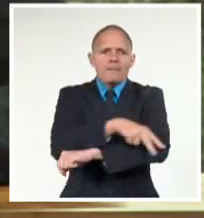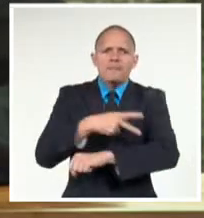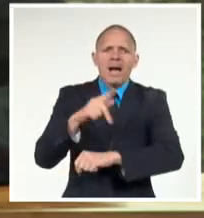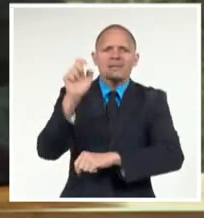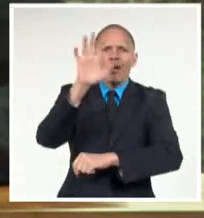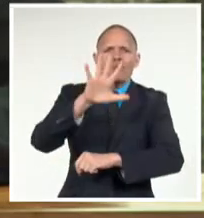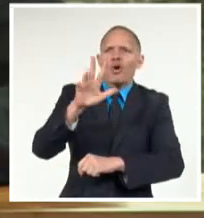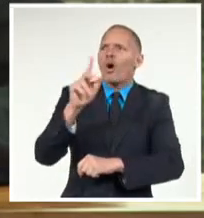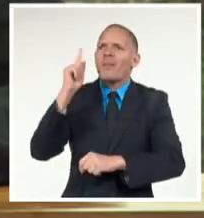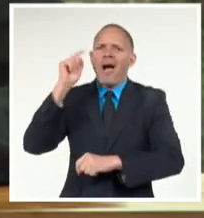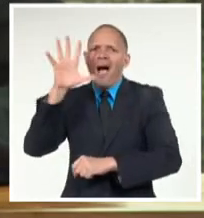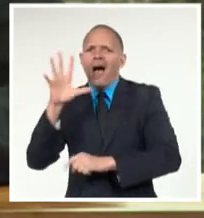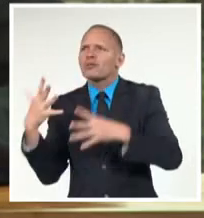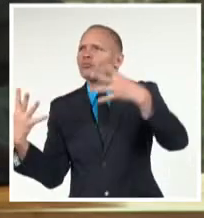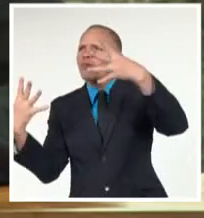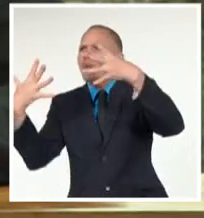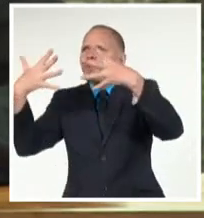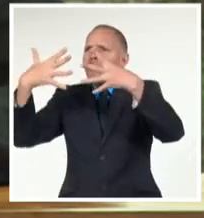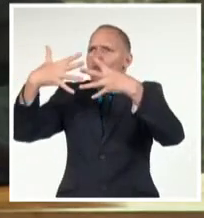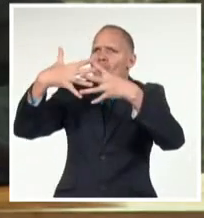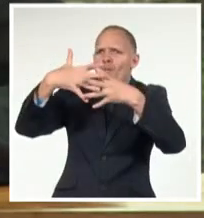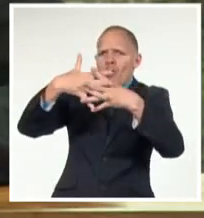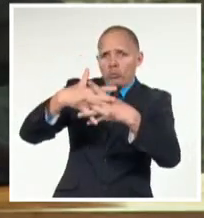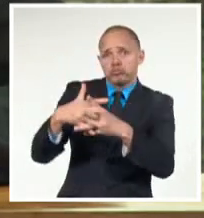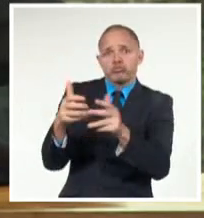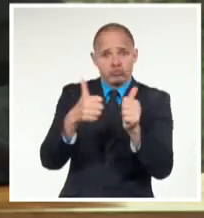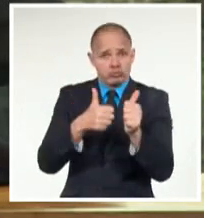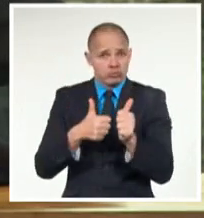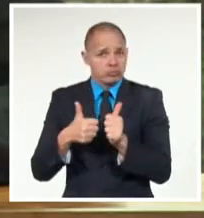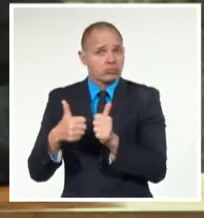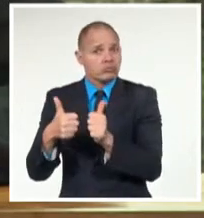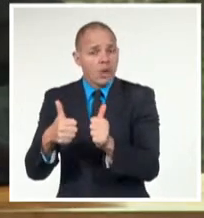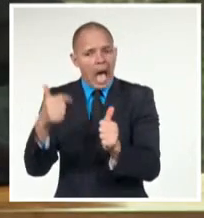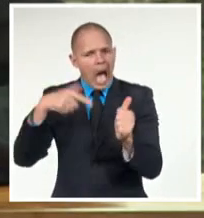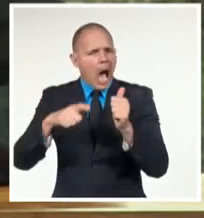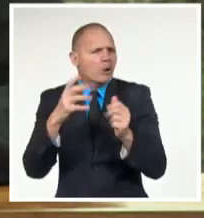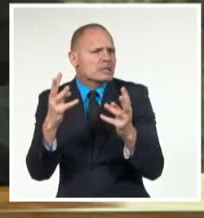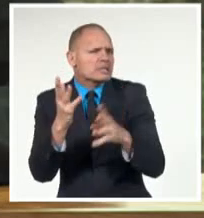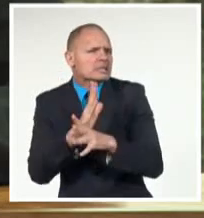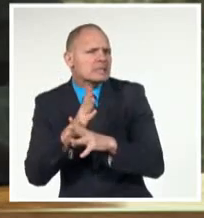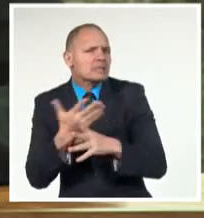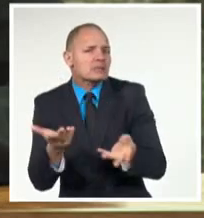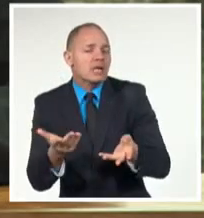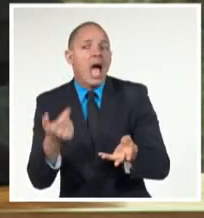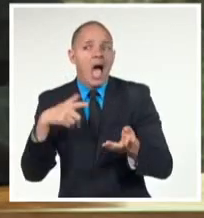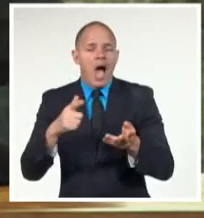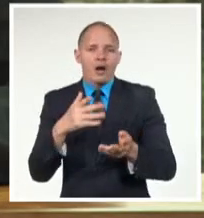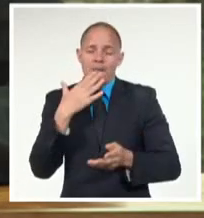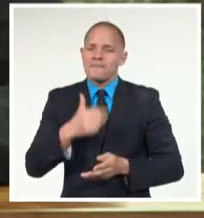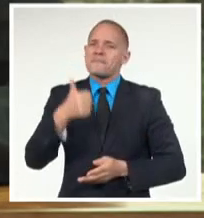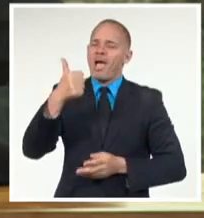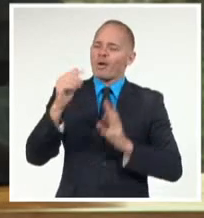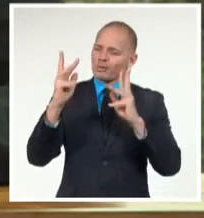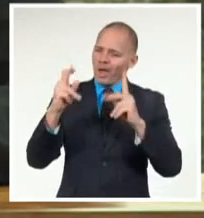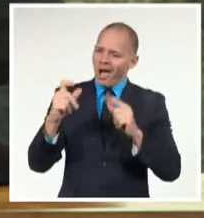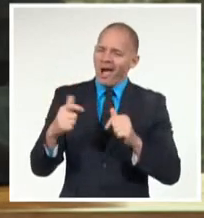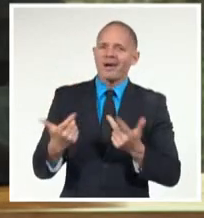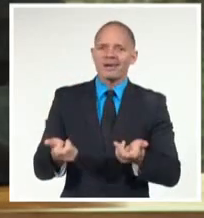en el seno de la Unión. Esto se traduce en una mayor eficacia a los mercados comunes de bienes, servicios y capitales.